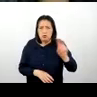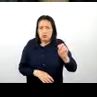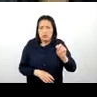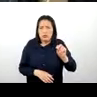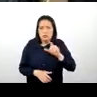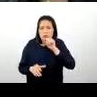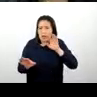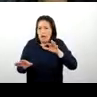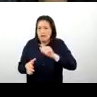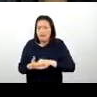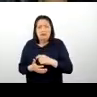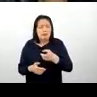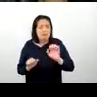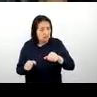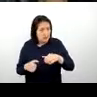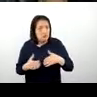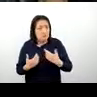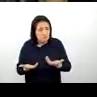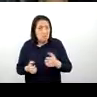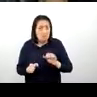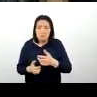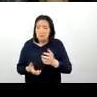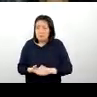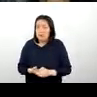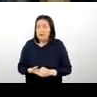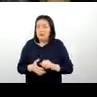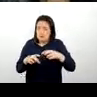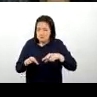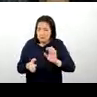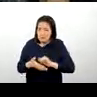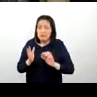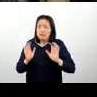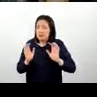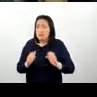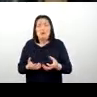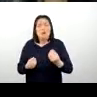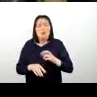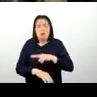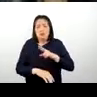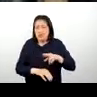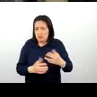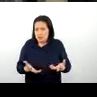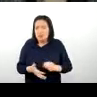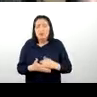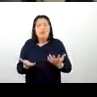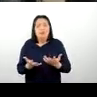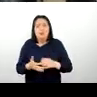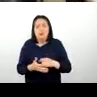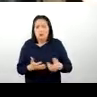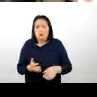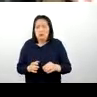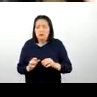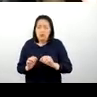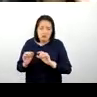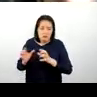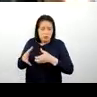de aves y que esto nos está permitiendo prácticamente como región ubicarnos en estos nichos de